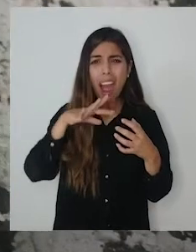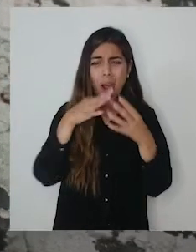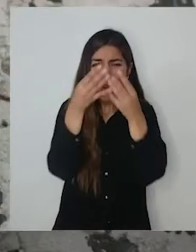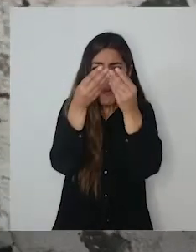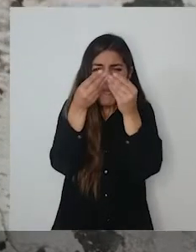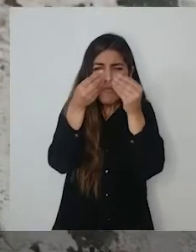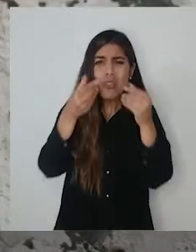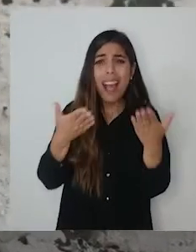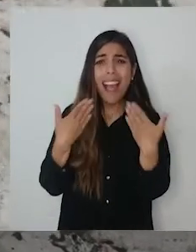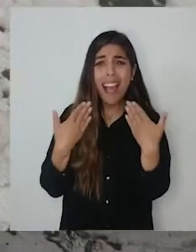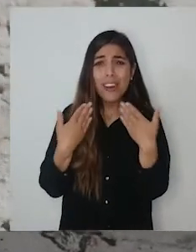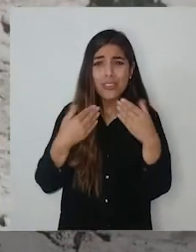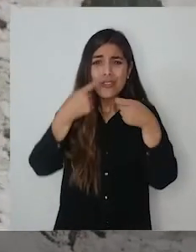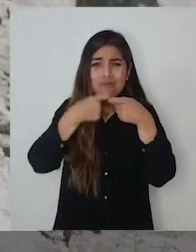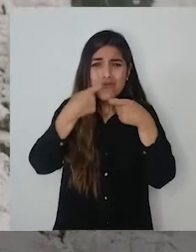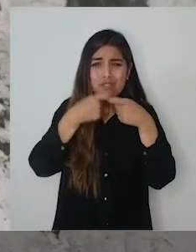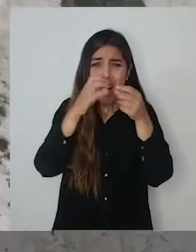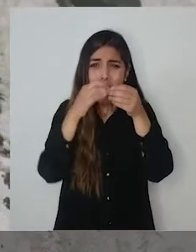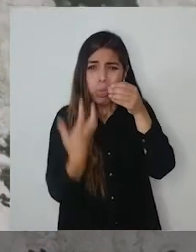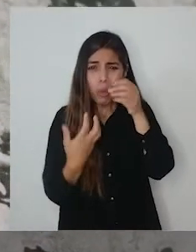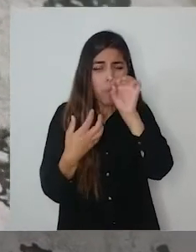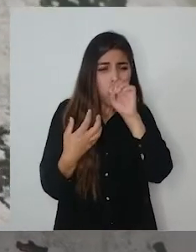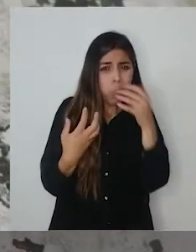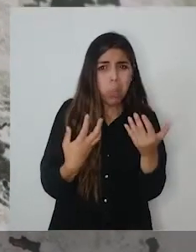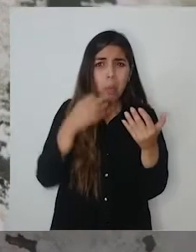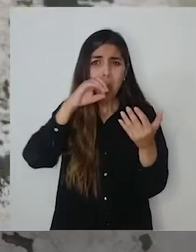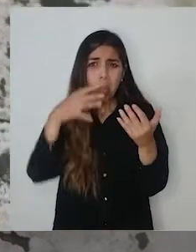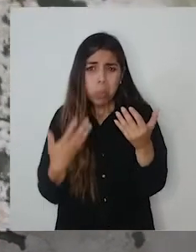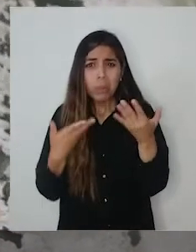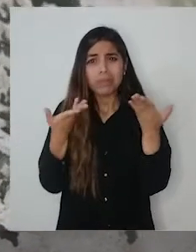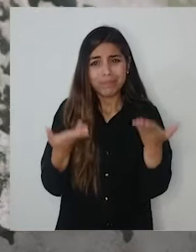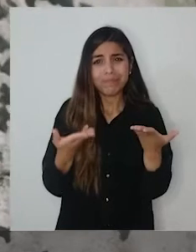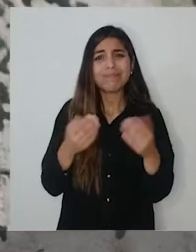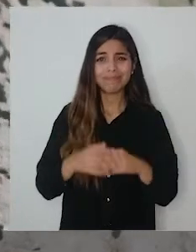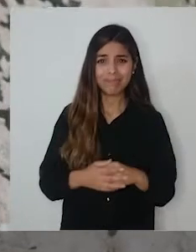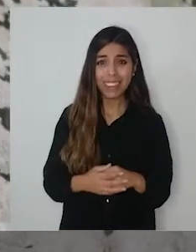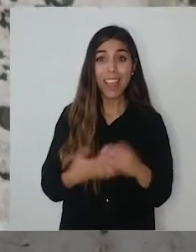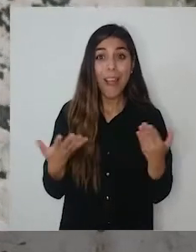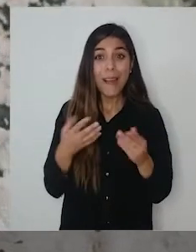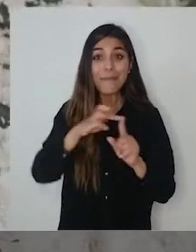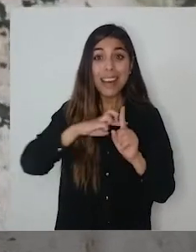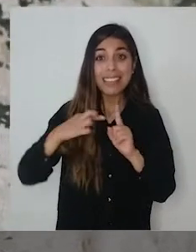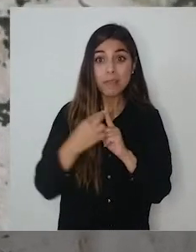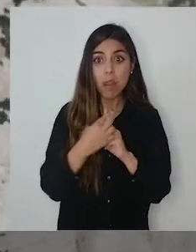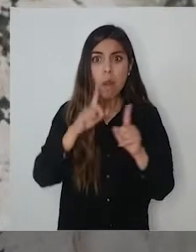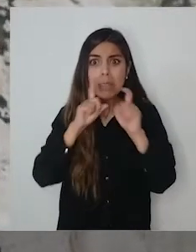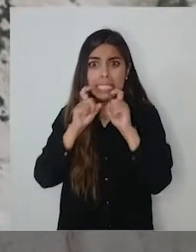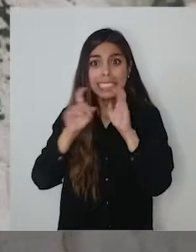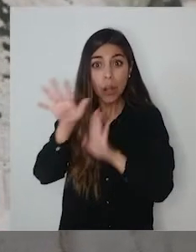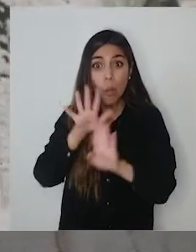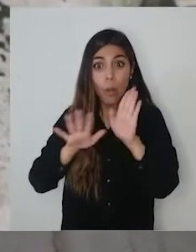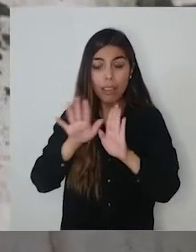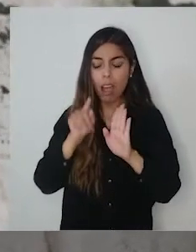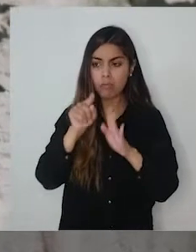elementos que lo han afectado, como el calor de algunos sellos publicitarios, pero principalmente el agua. A través del área de patrimonio en riesgo,